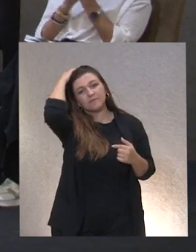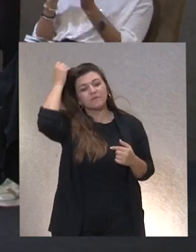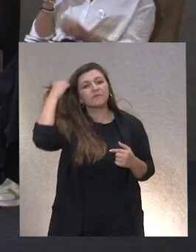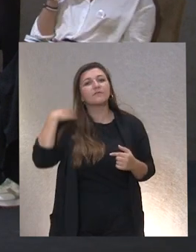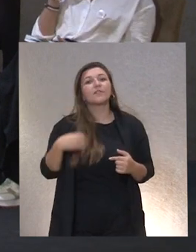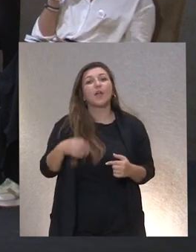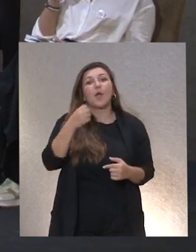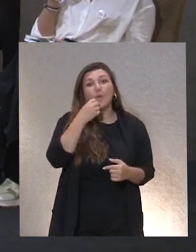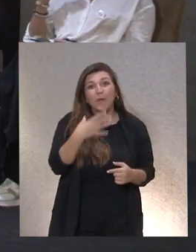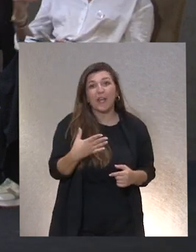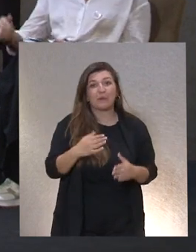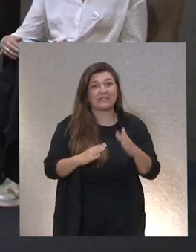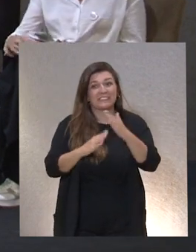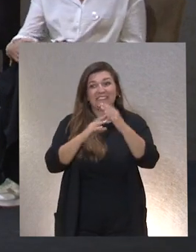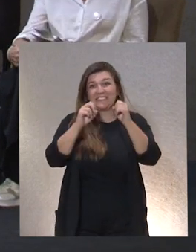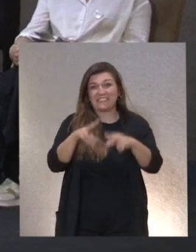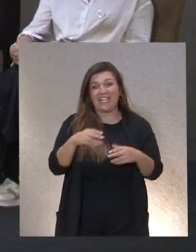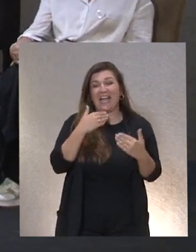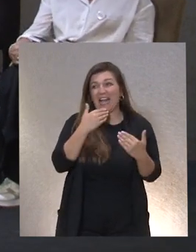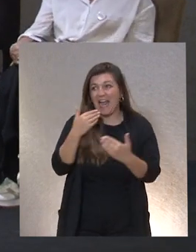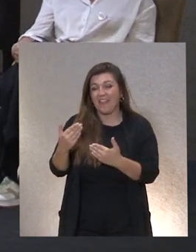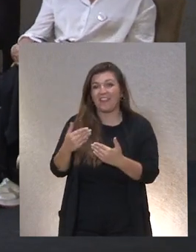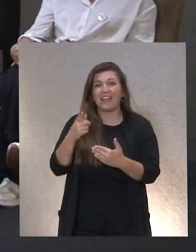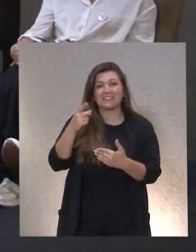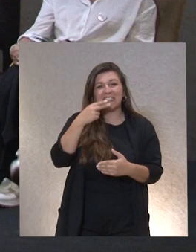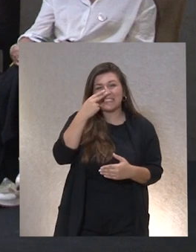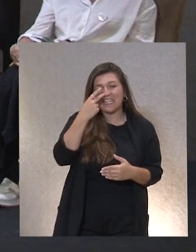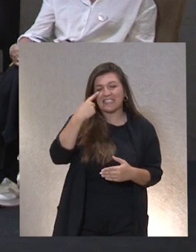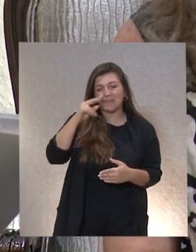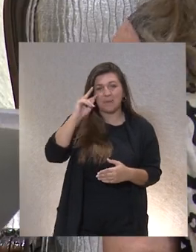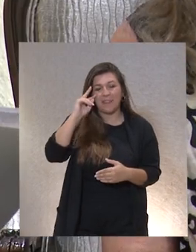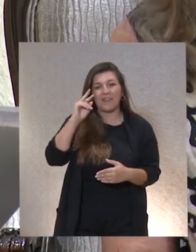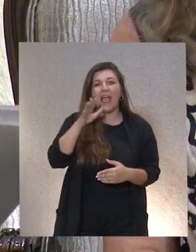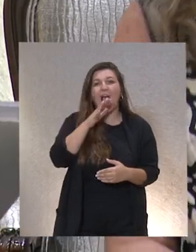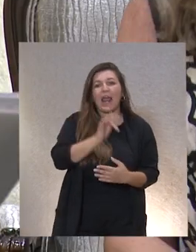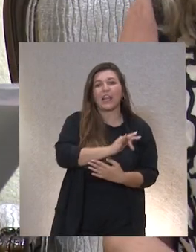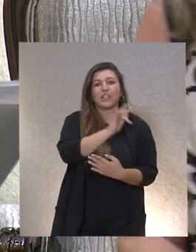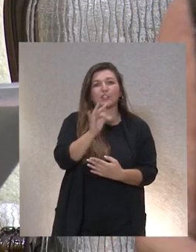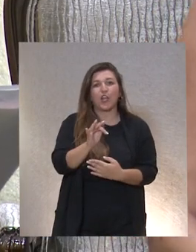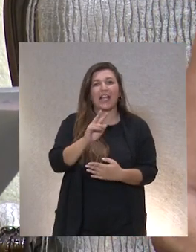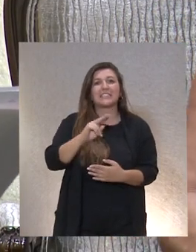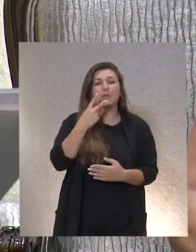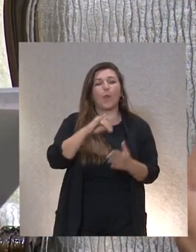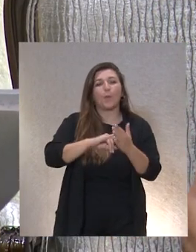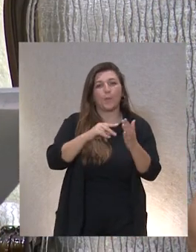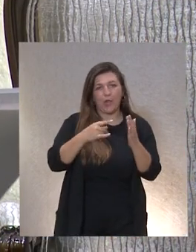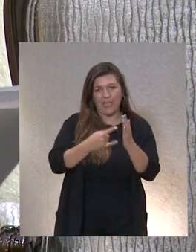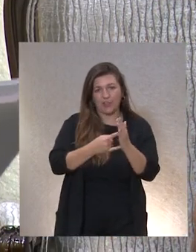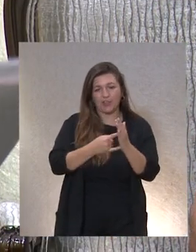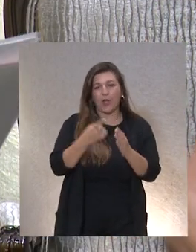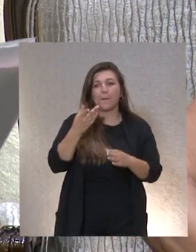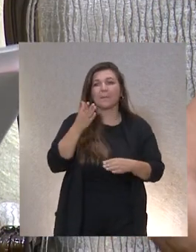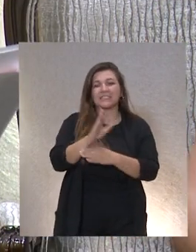Bueno, pues sin pausa, dándote las gracias por la interesantísima experiencia, pasamos ahora a ver el segundo proyecto. Nos lo va a